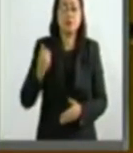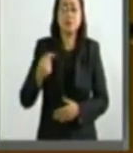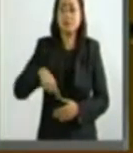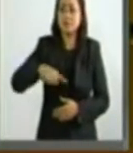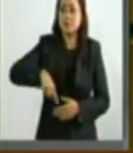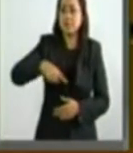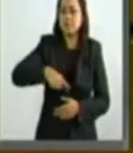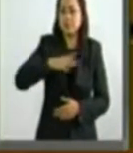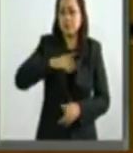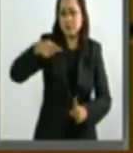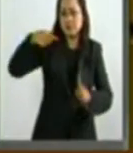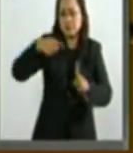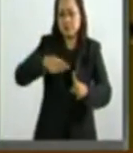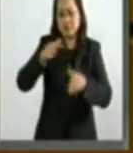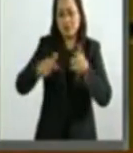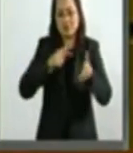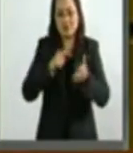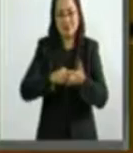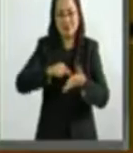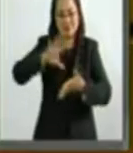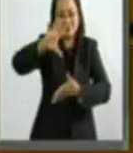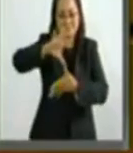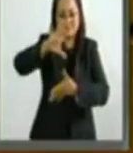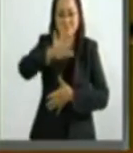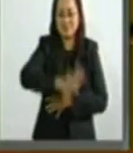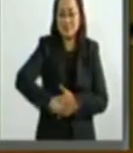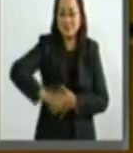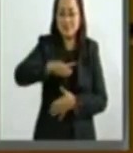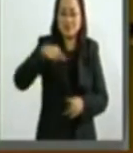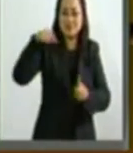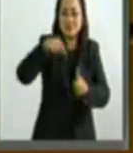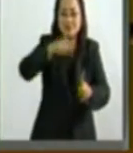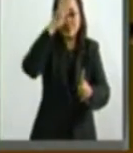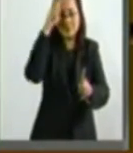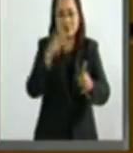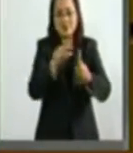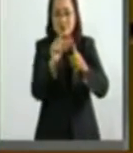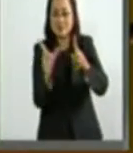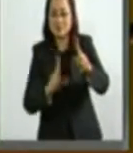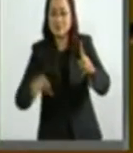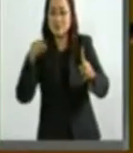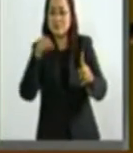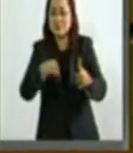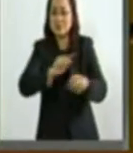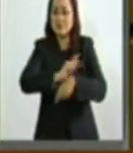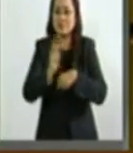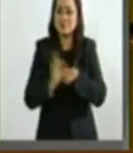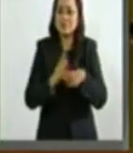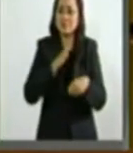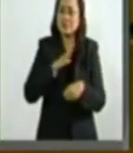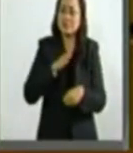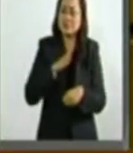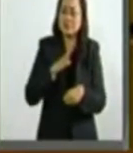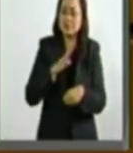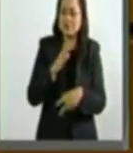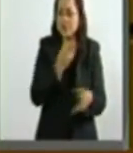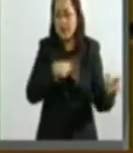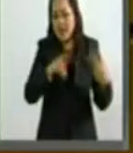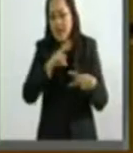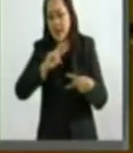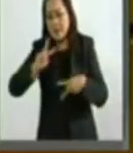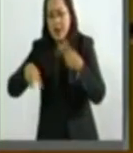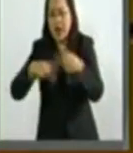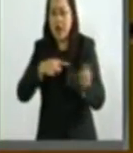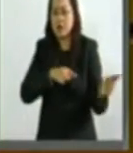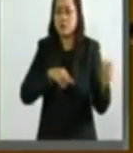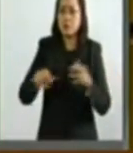nuestra posición geográfica nos ubica como un país de tránsito de